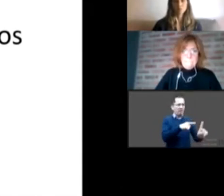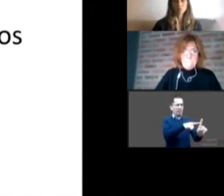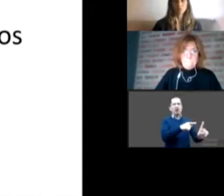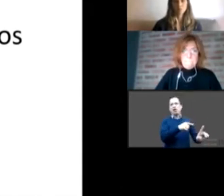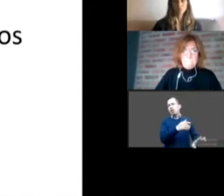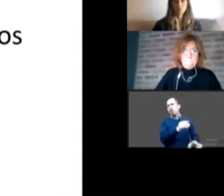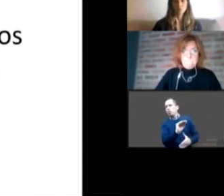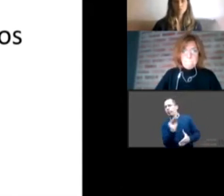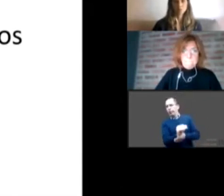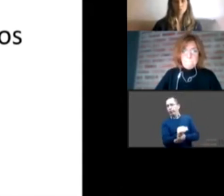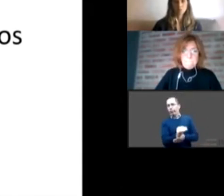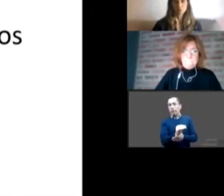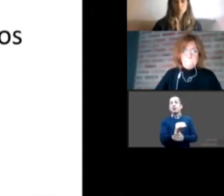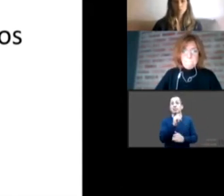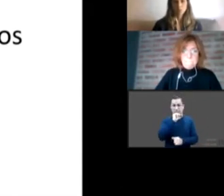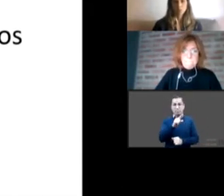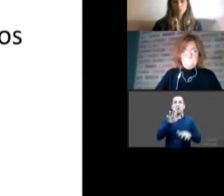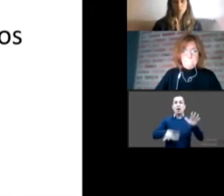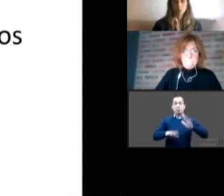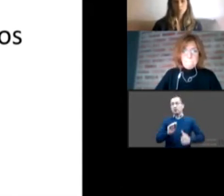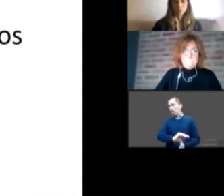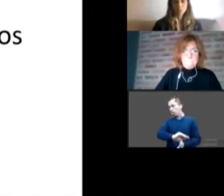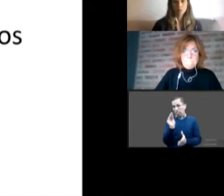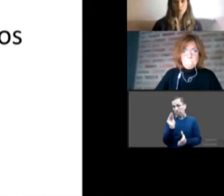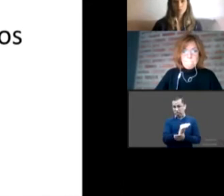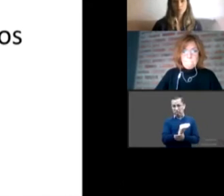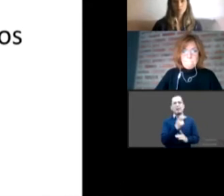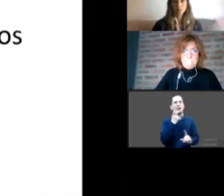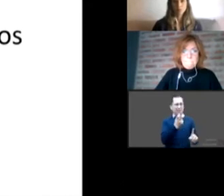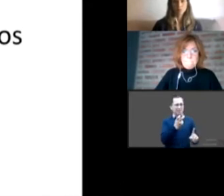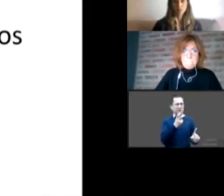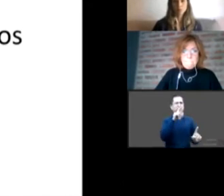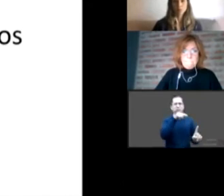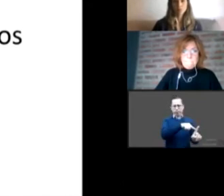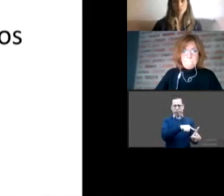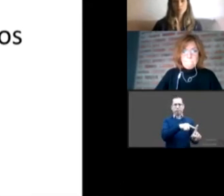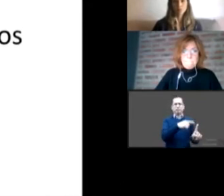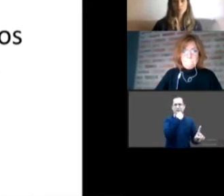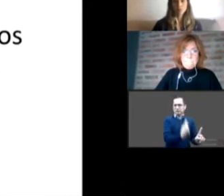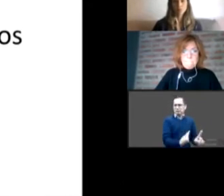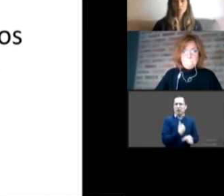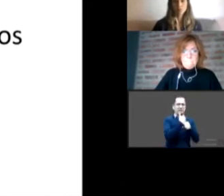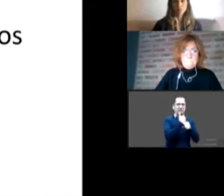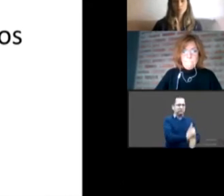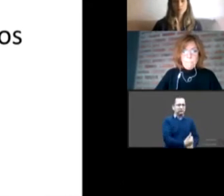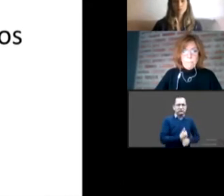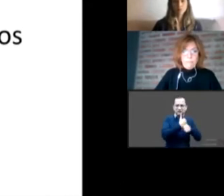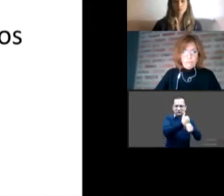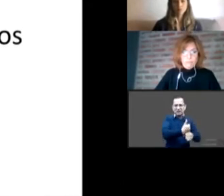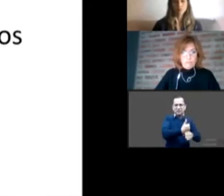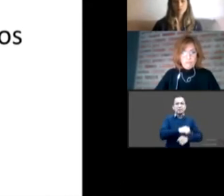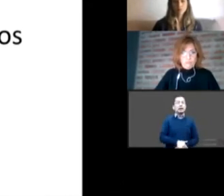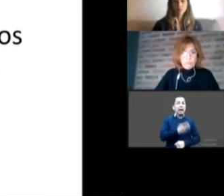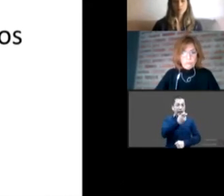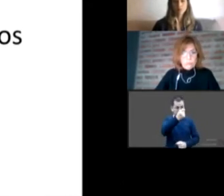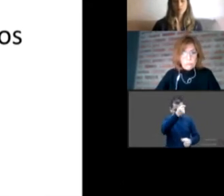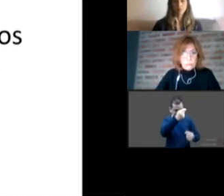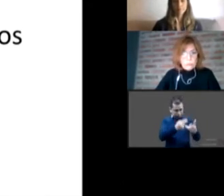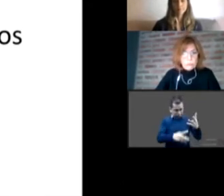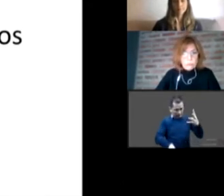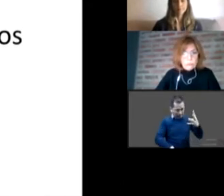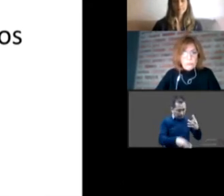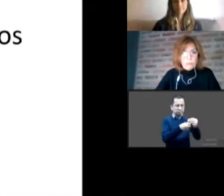veces la indiferencia basta para una cantidad de sufrimiento. Y ahí me preguntaba yo, me